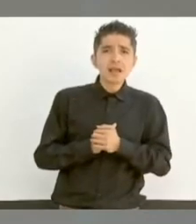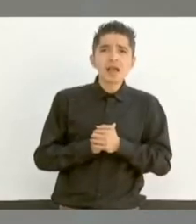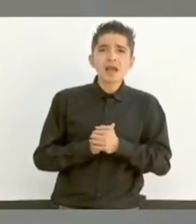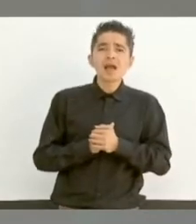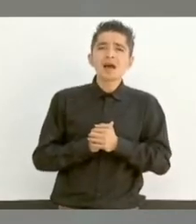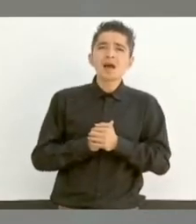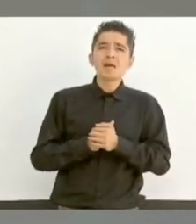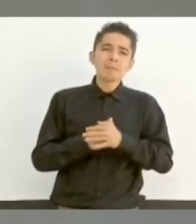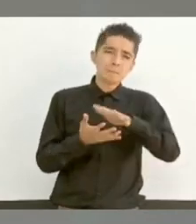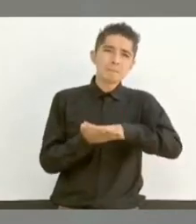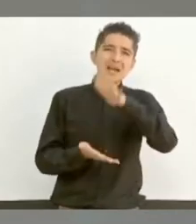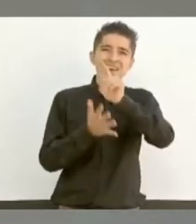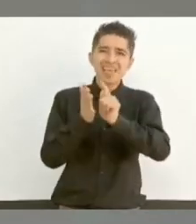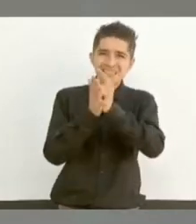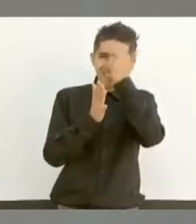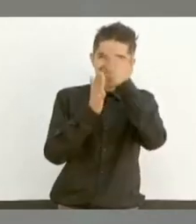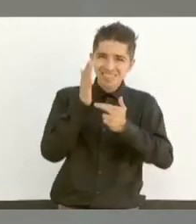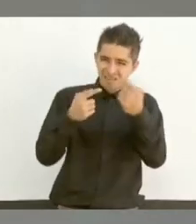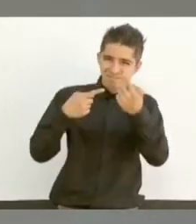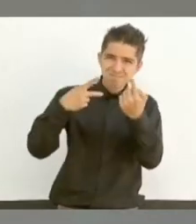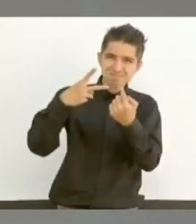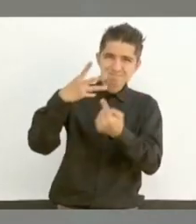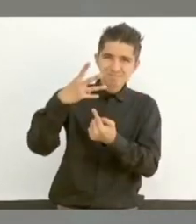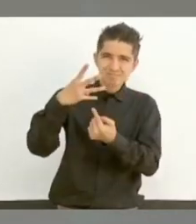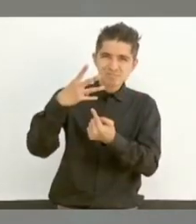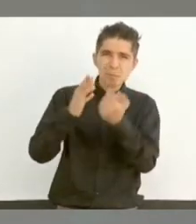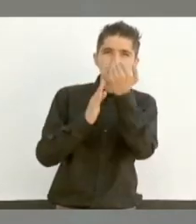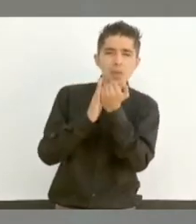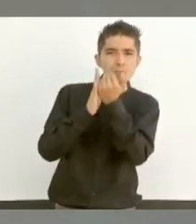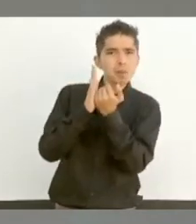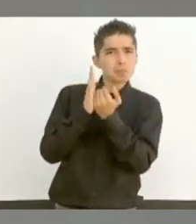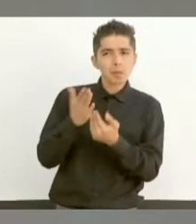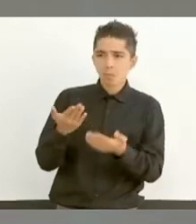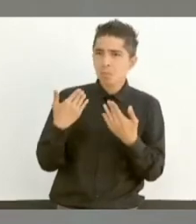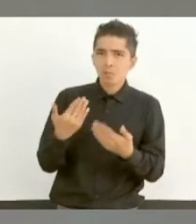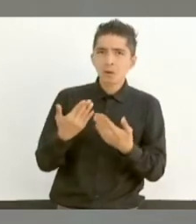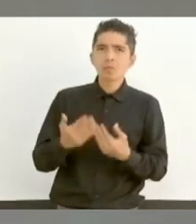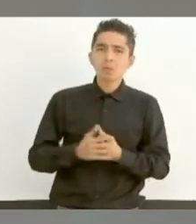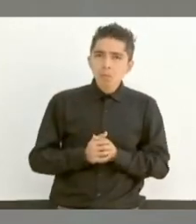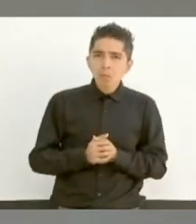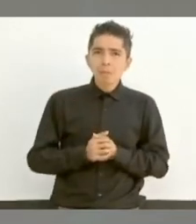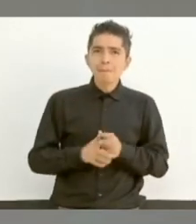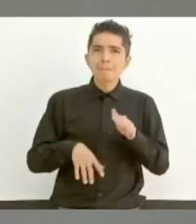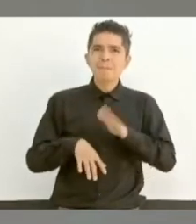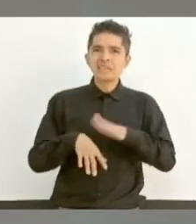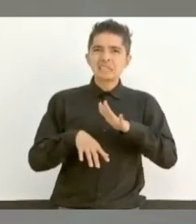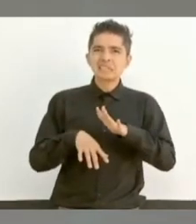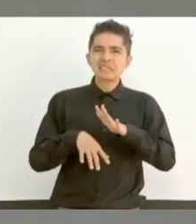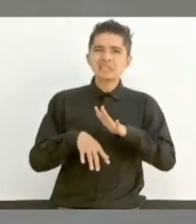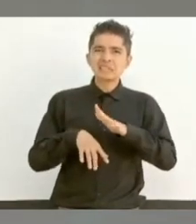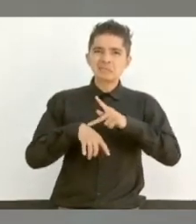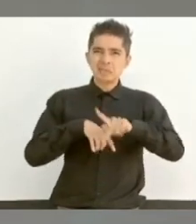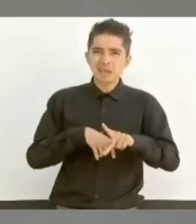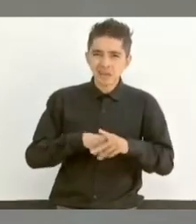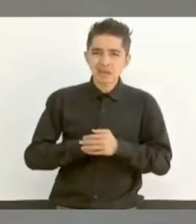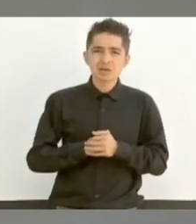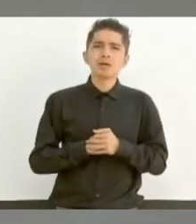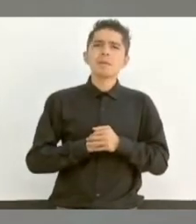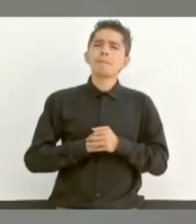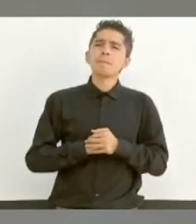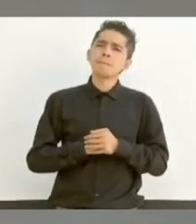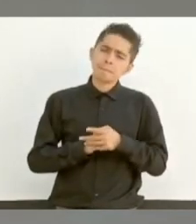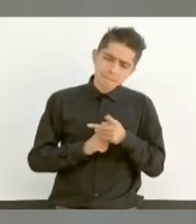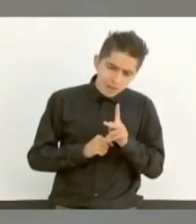delitos de gran impacto. Sin embargo,